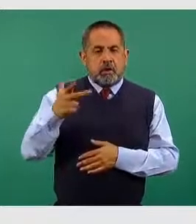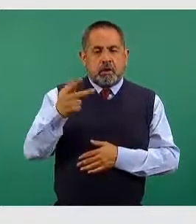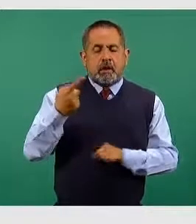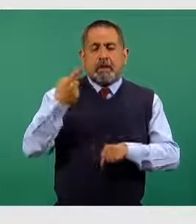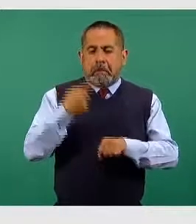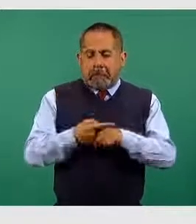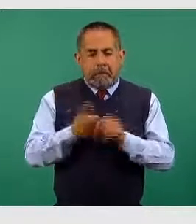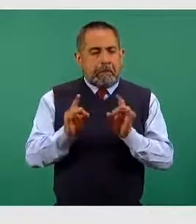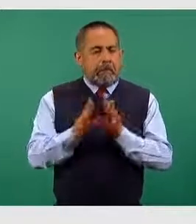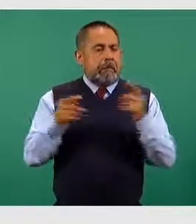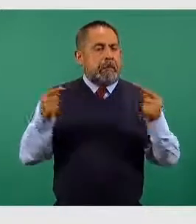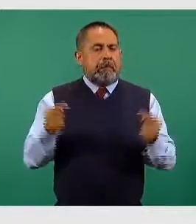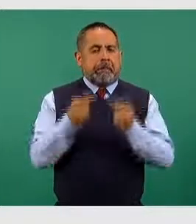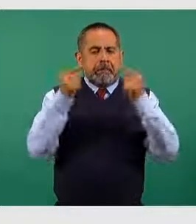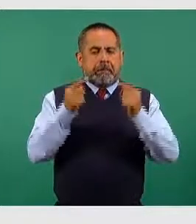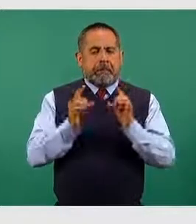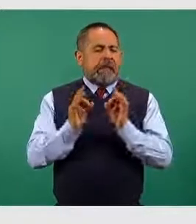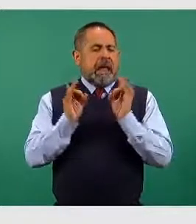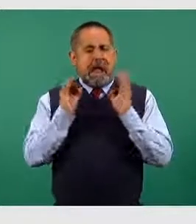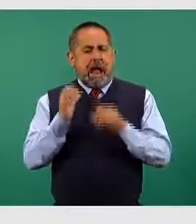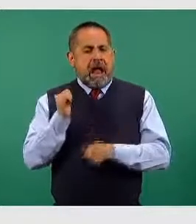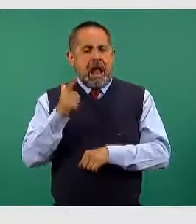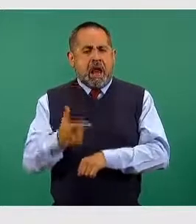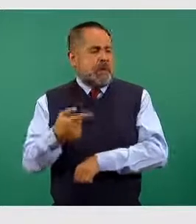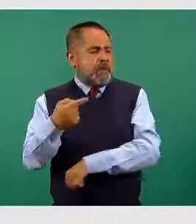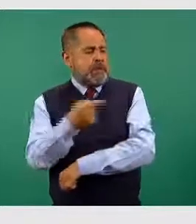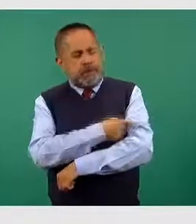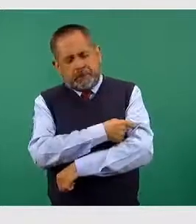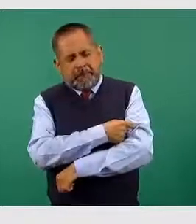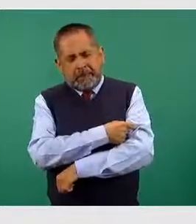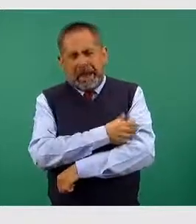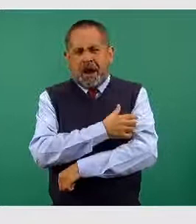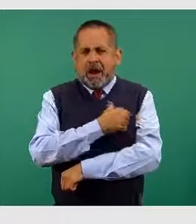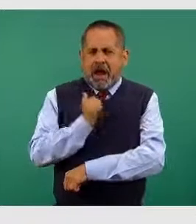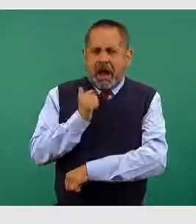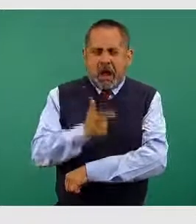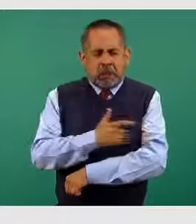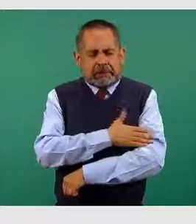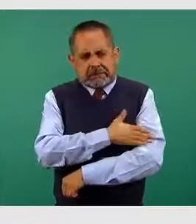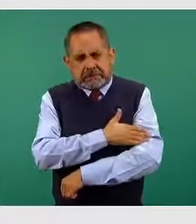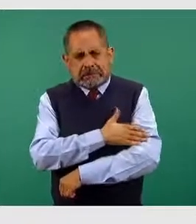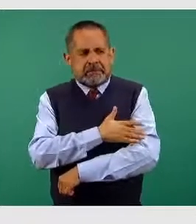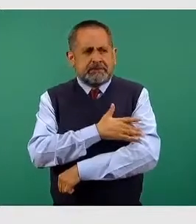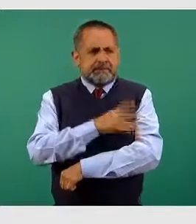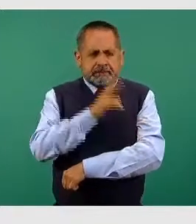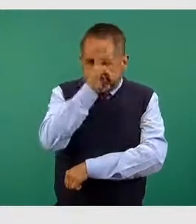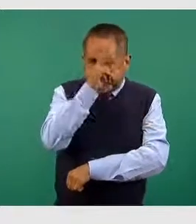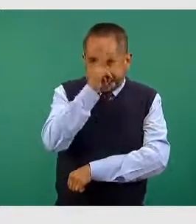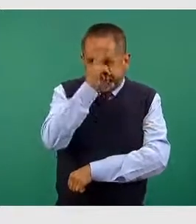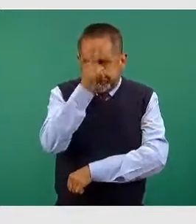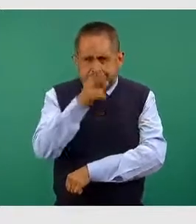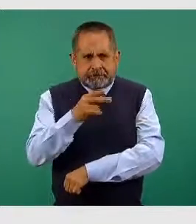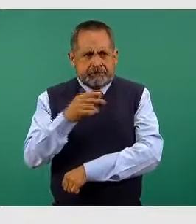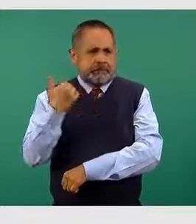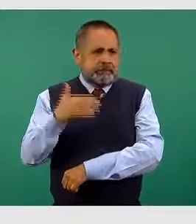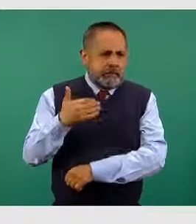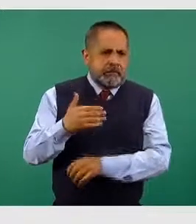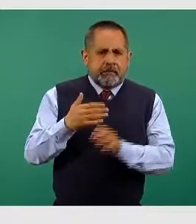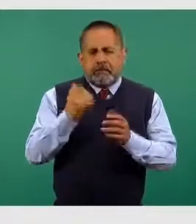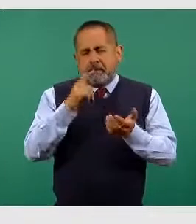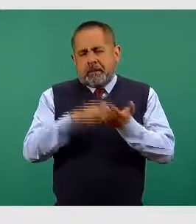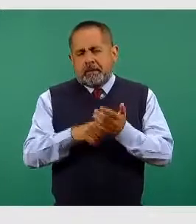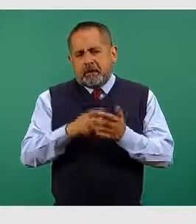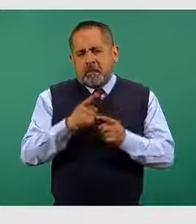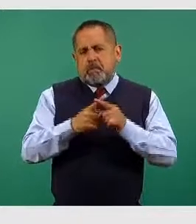casos de algún evento supuestamente atribuible a la